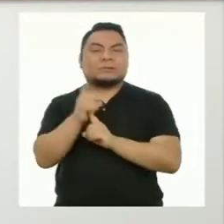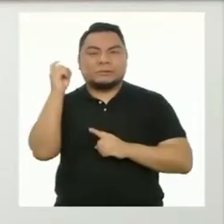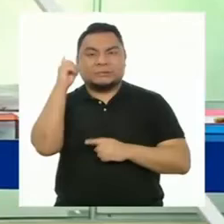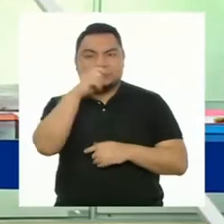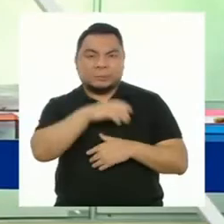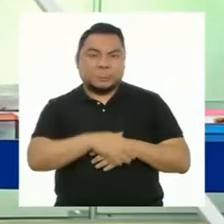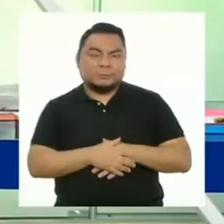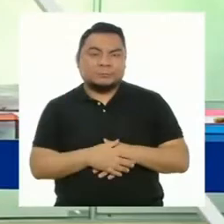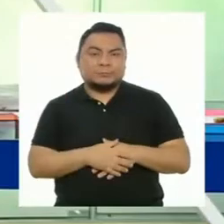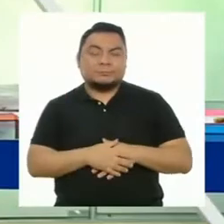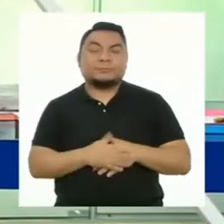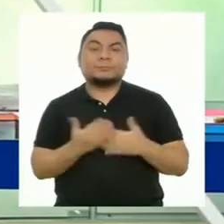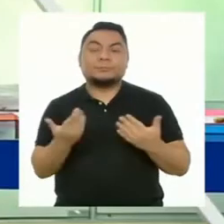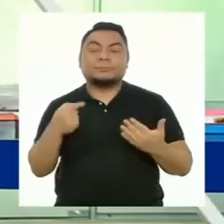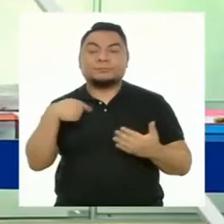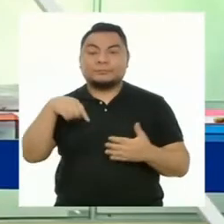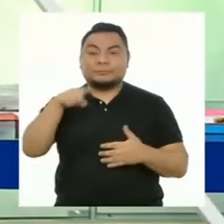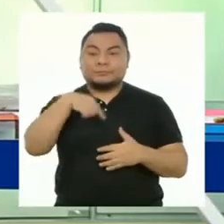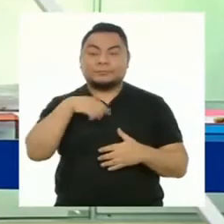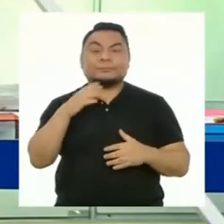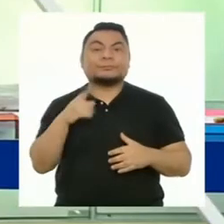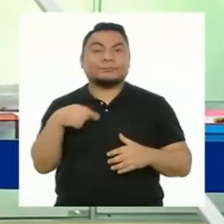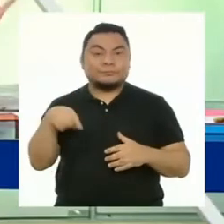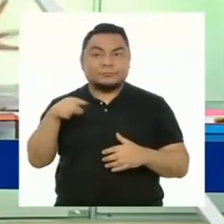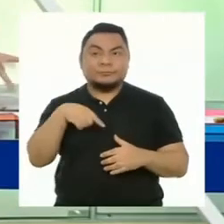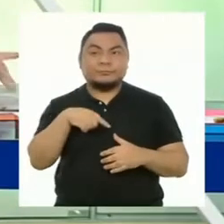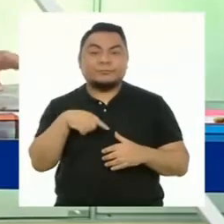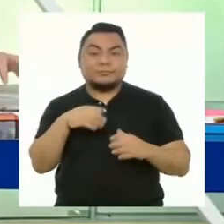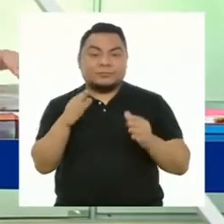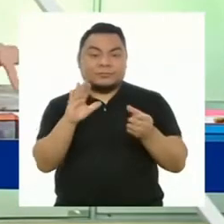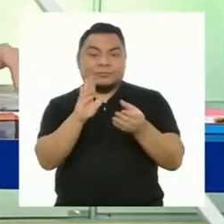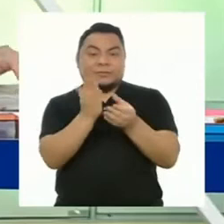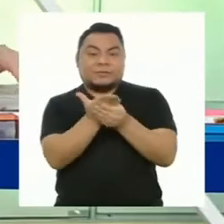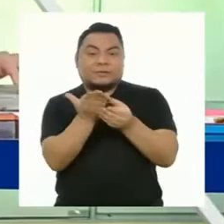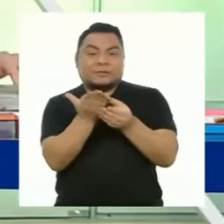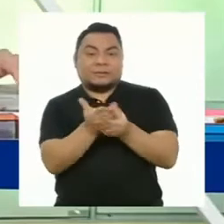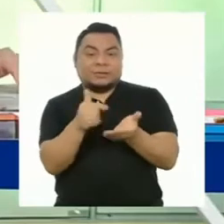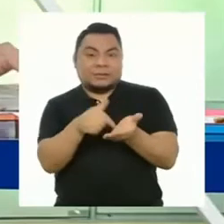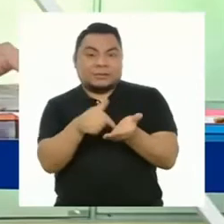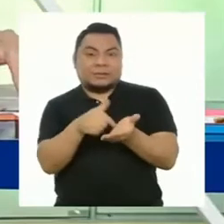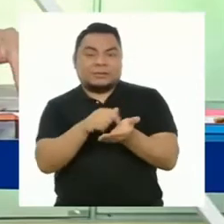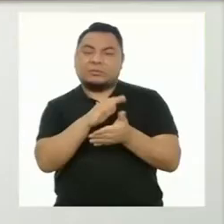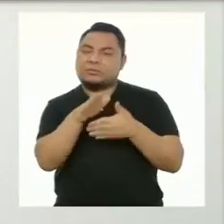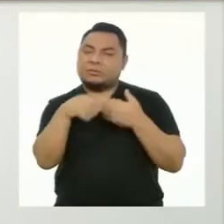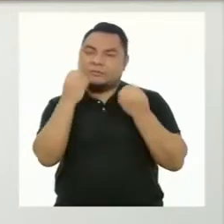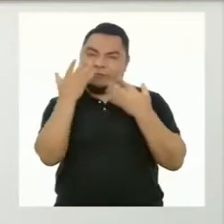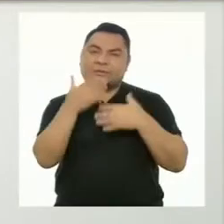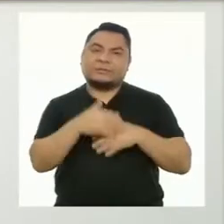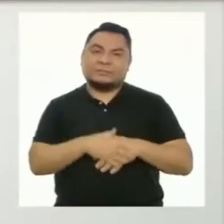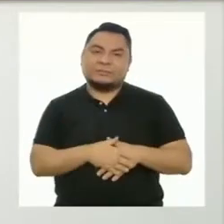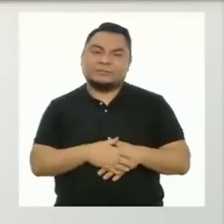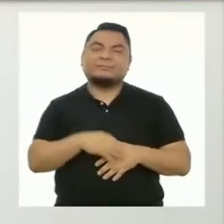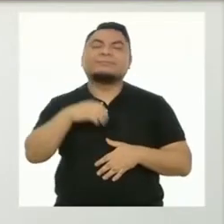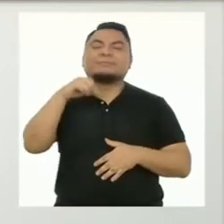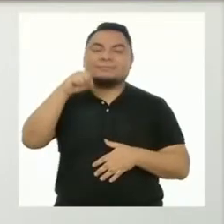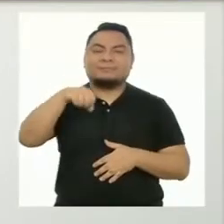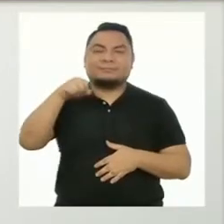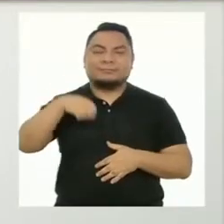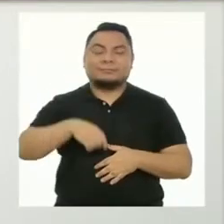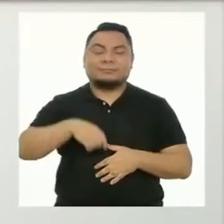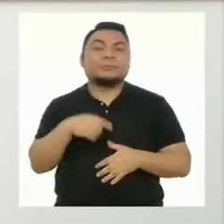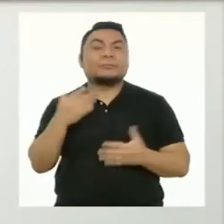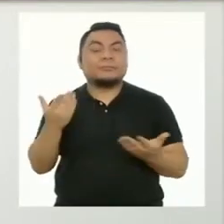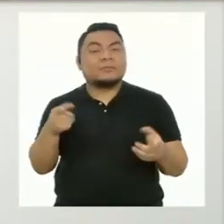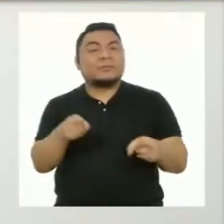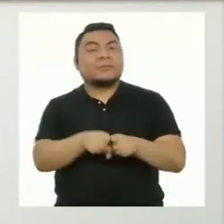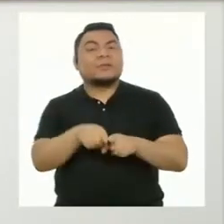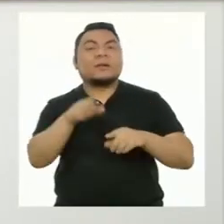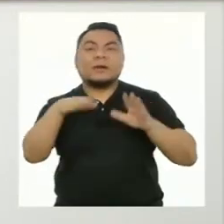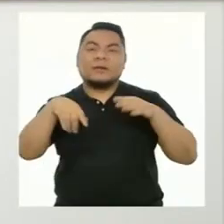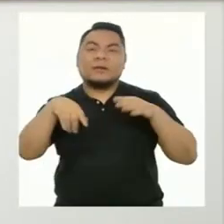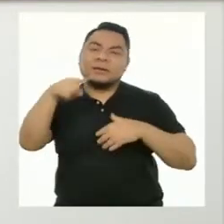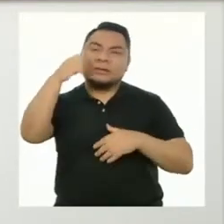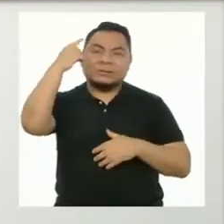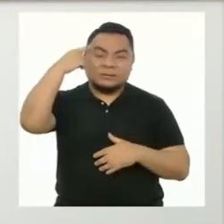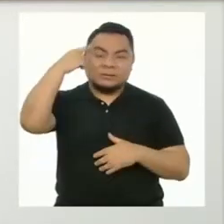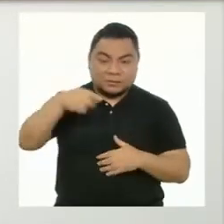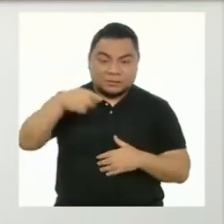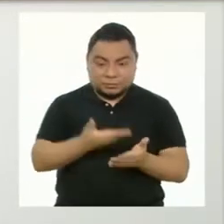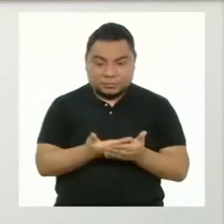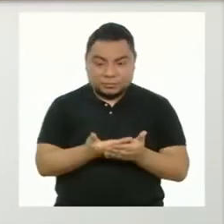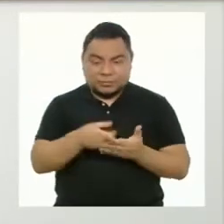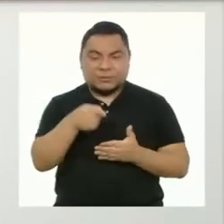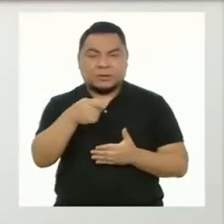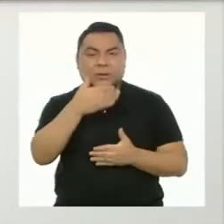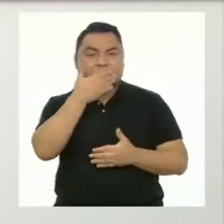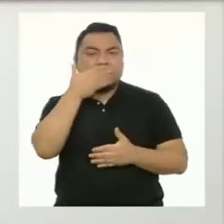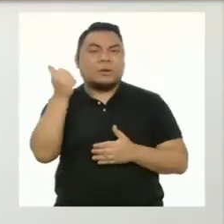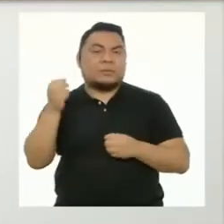las dificultades. Y en nuestros portafolios está toda esta información. Sí, solemos tener la idea de que las